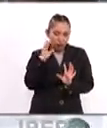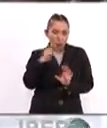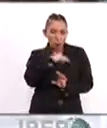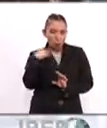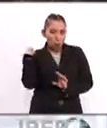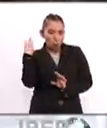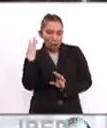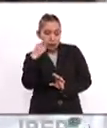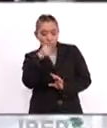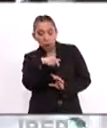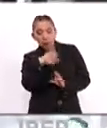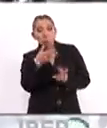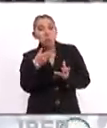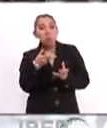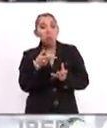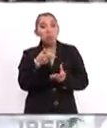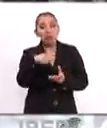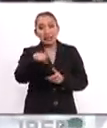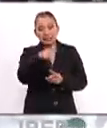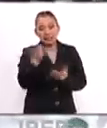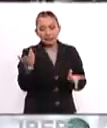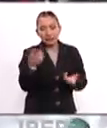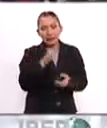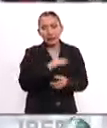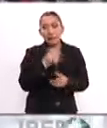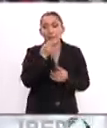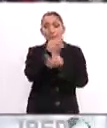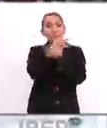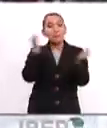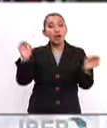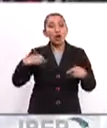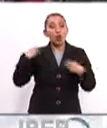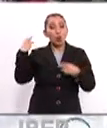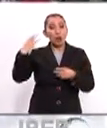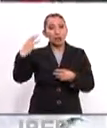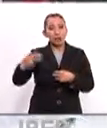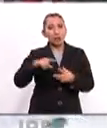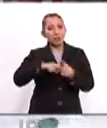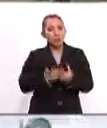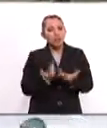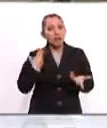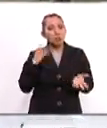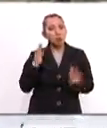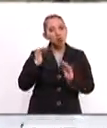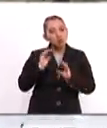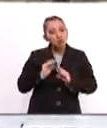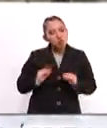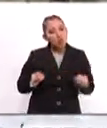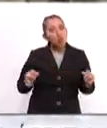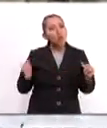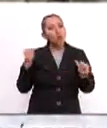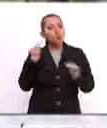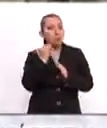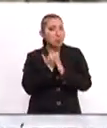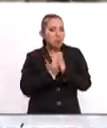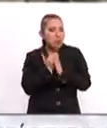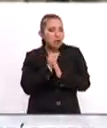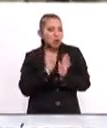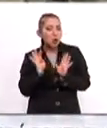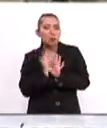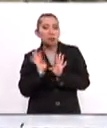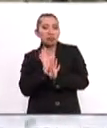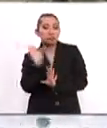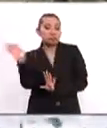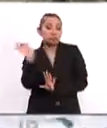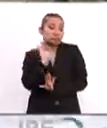en Washington, que de alguna manera este hecho de que públicamente Washington empiece a entibiarse esta idea, a un poco acercarse a